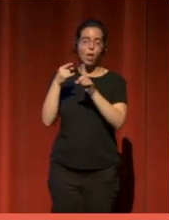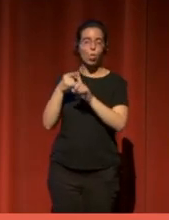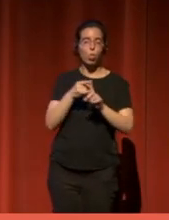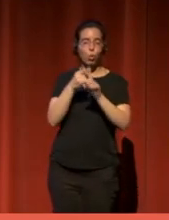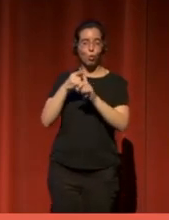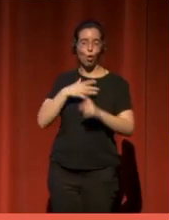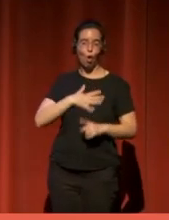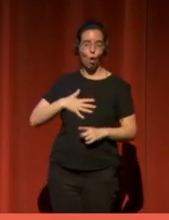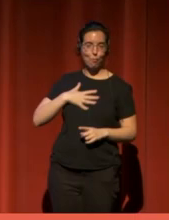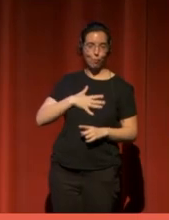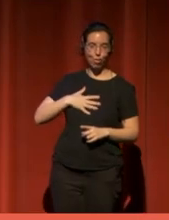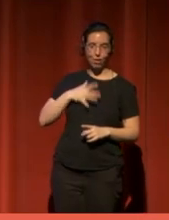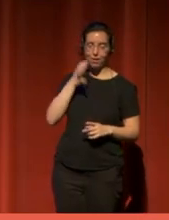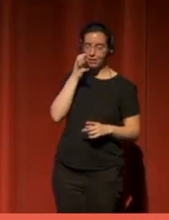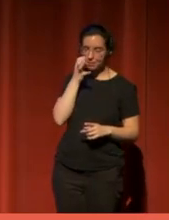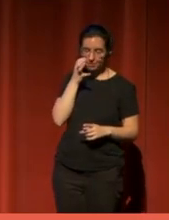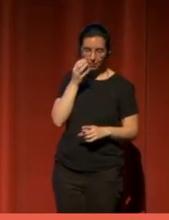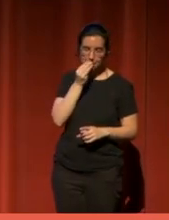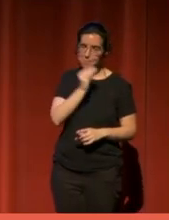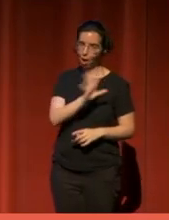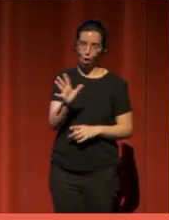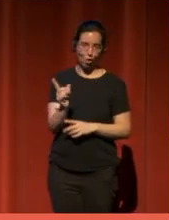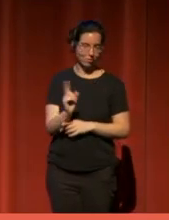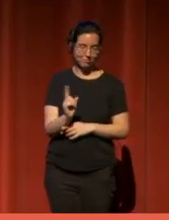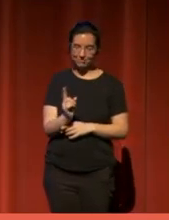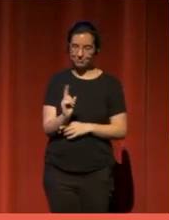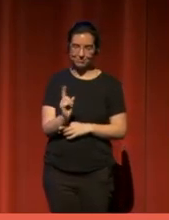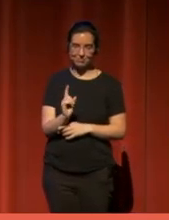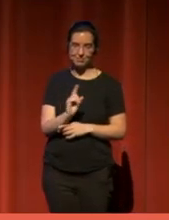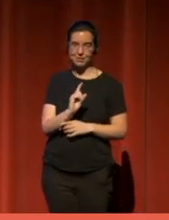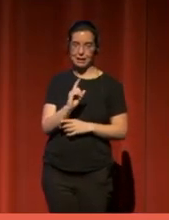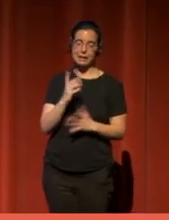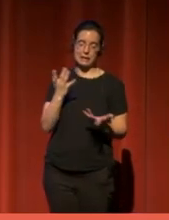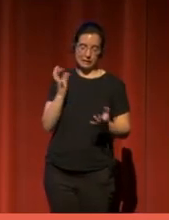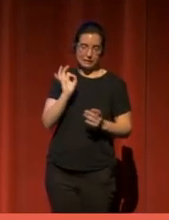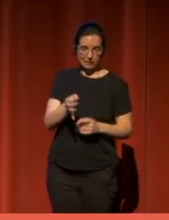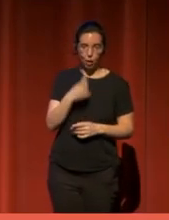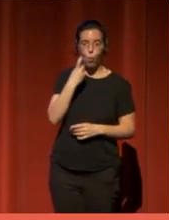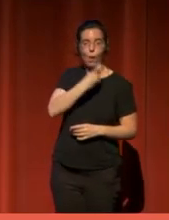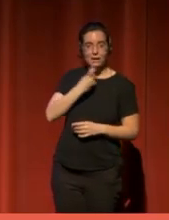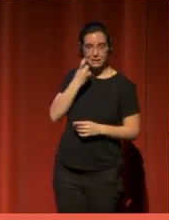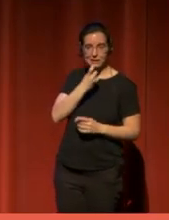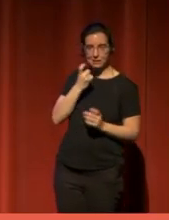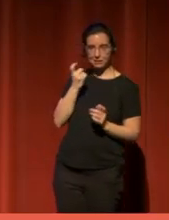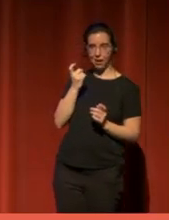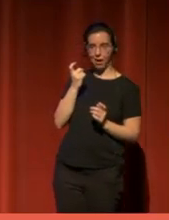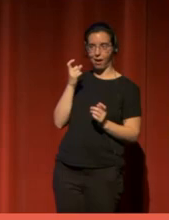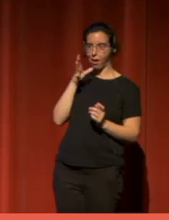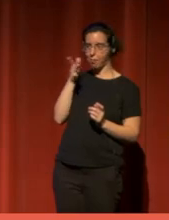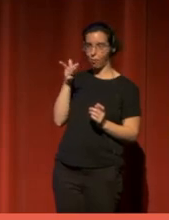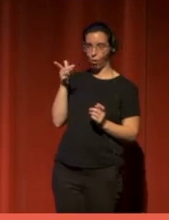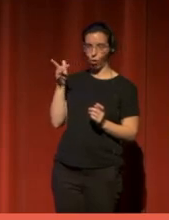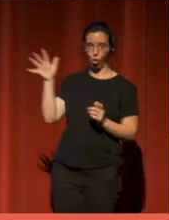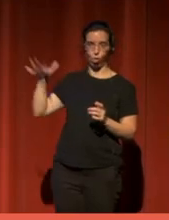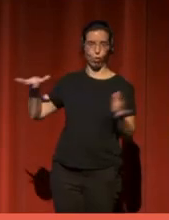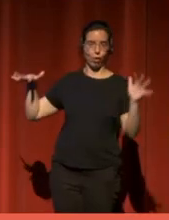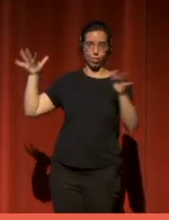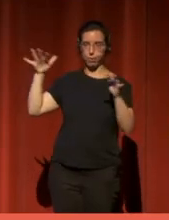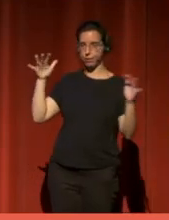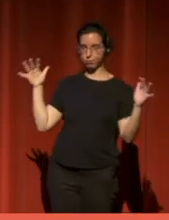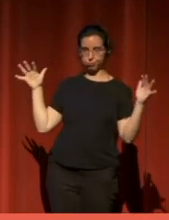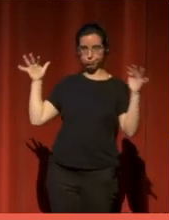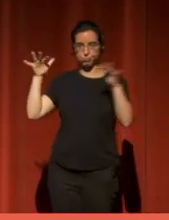lo práctico no siempre es lo mejor. Entonces, bueno, cuesta, todos estamos en distintos sitios y tal, pero bueno,